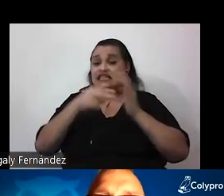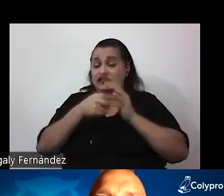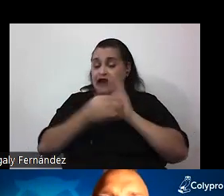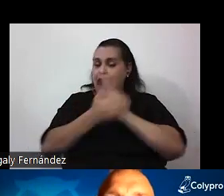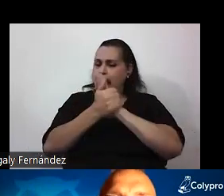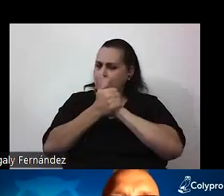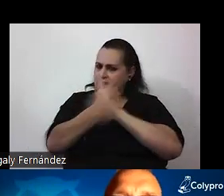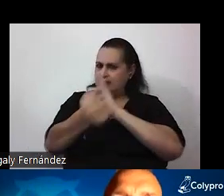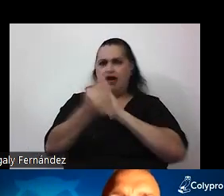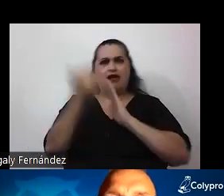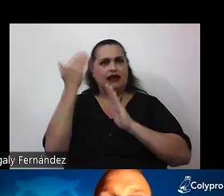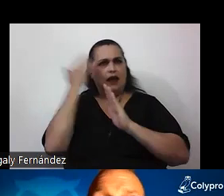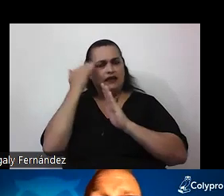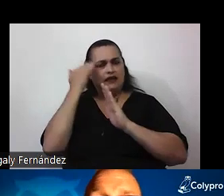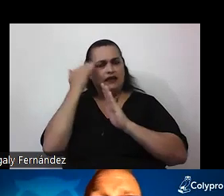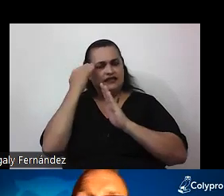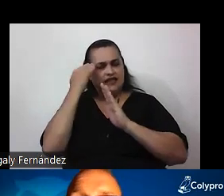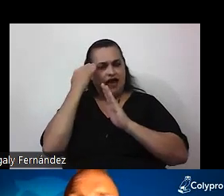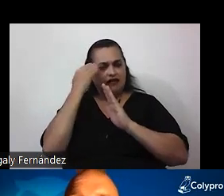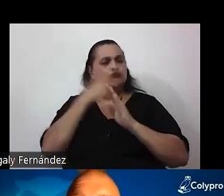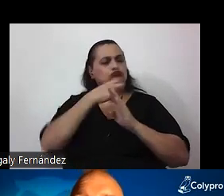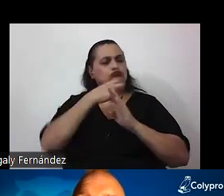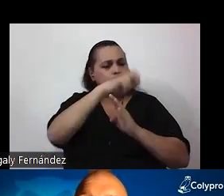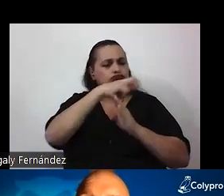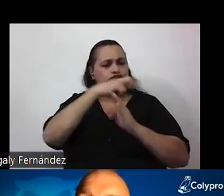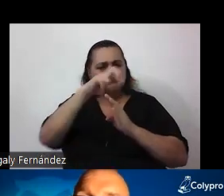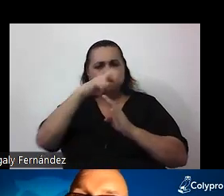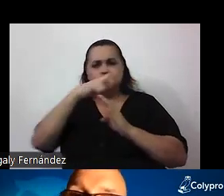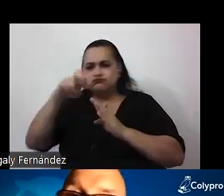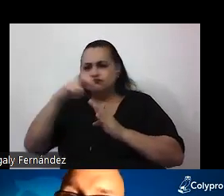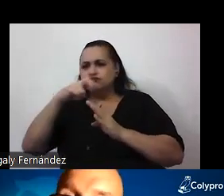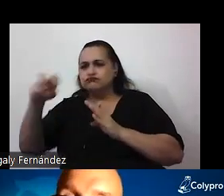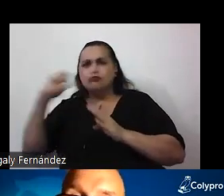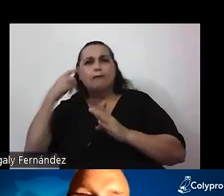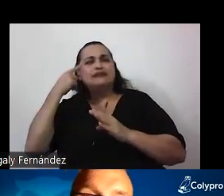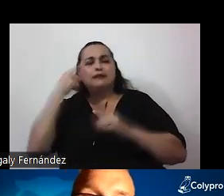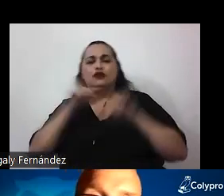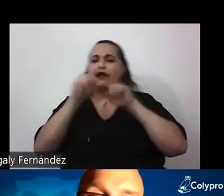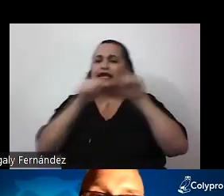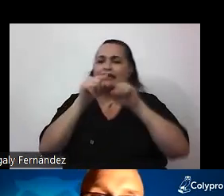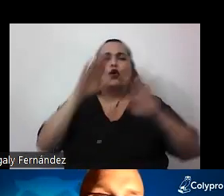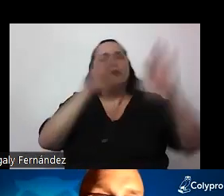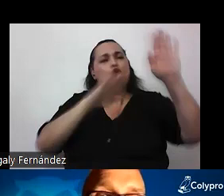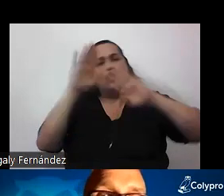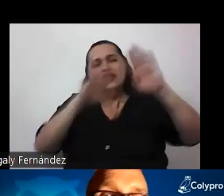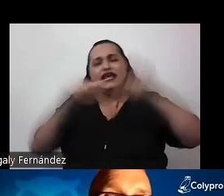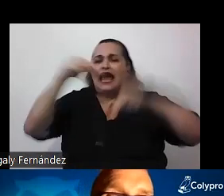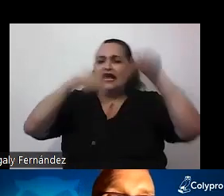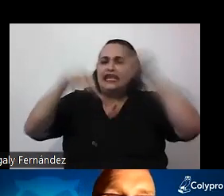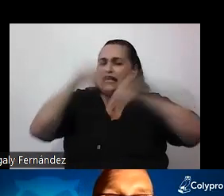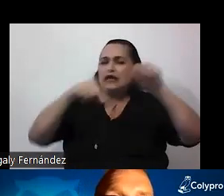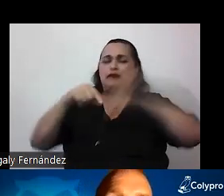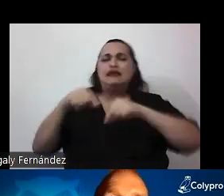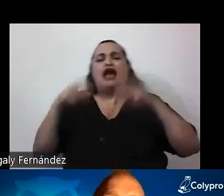capacidad transversal o por el contrario hay algo así como un pensamiento crítico para la biología, para la química, para la física, para las ciencias